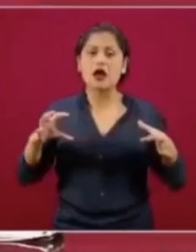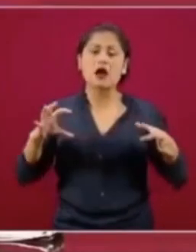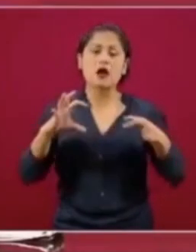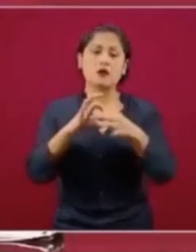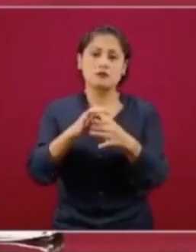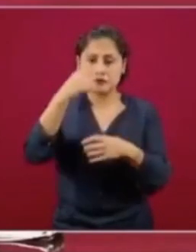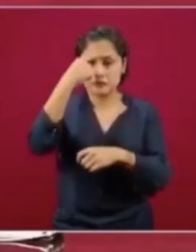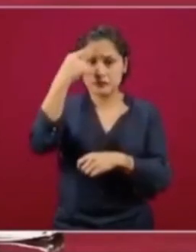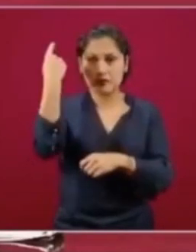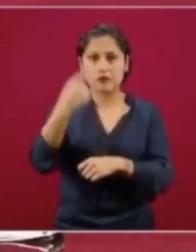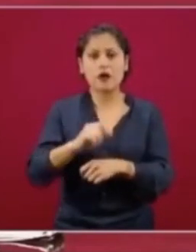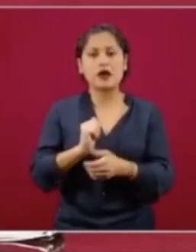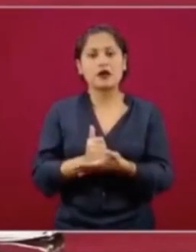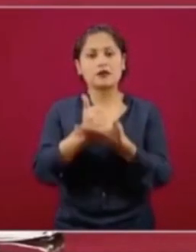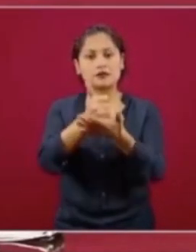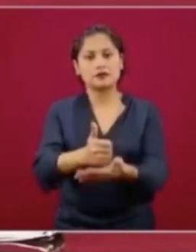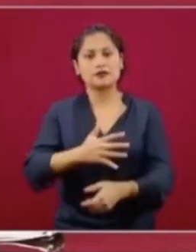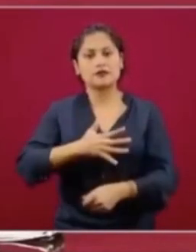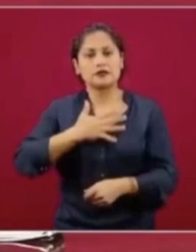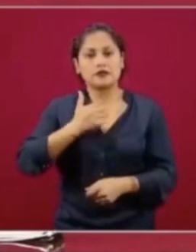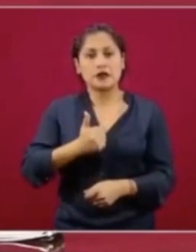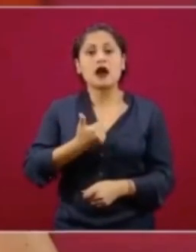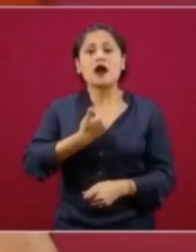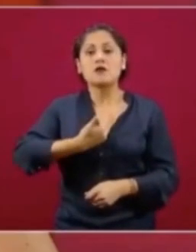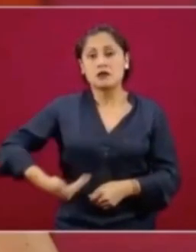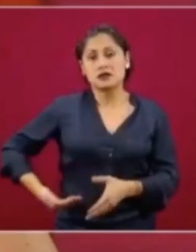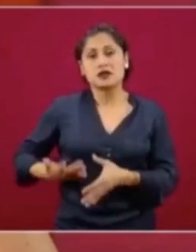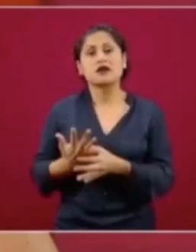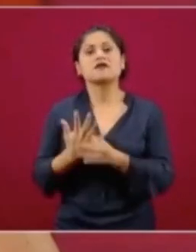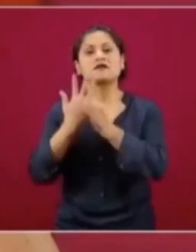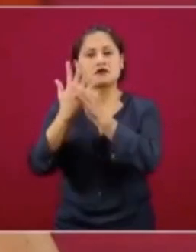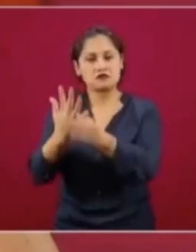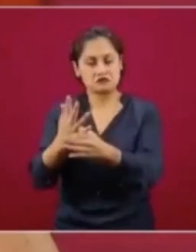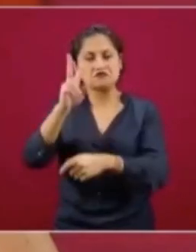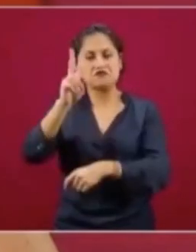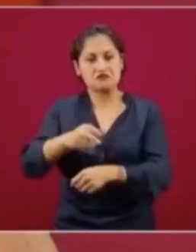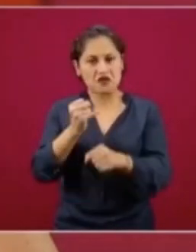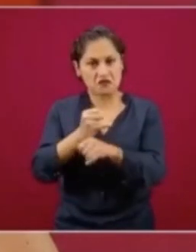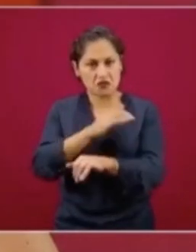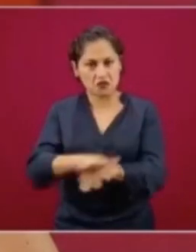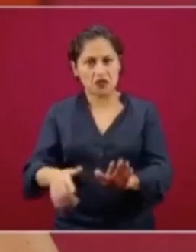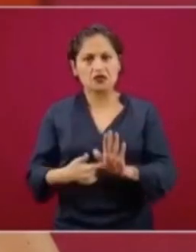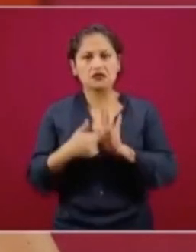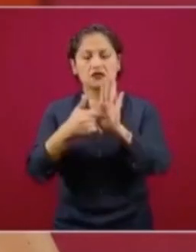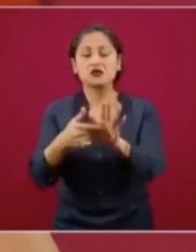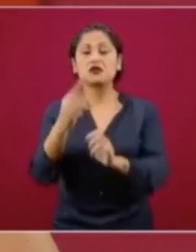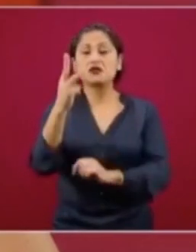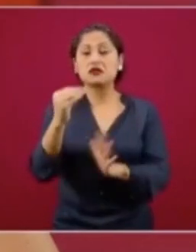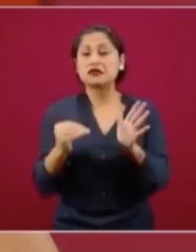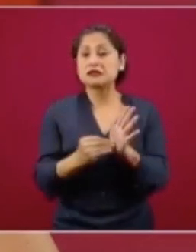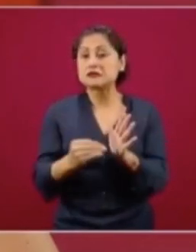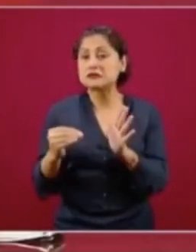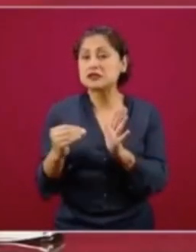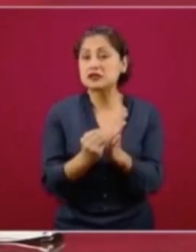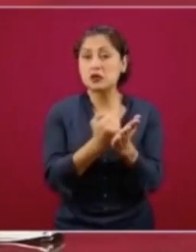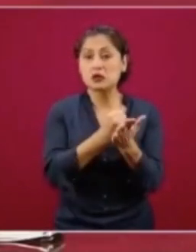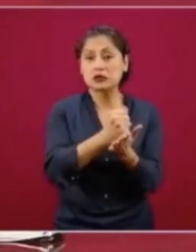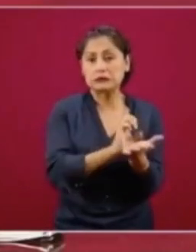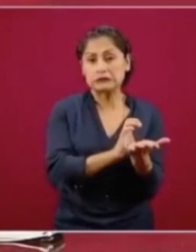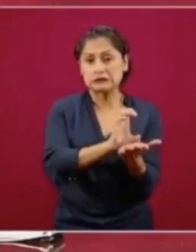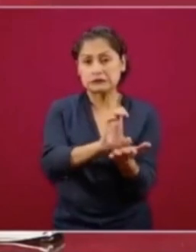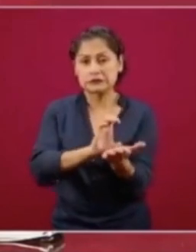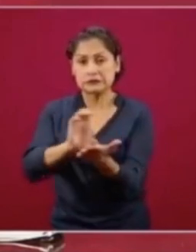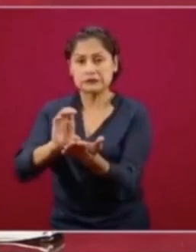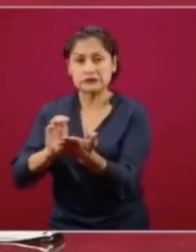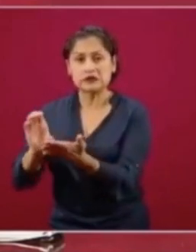y con datos, estamos hablando de tres millones de créditos para generar, en este caso, elevar la parte